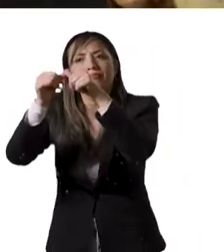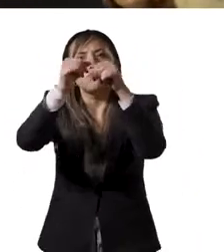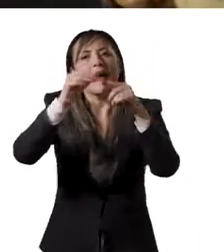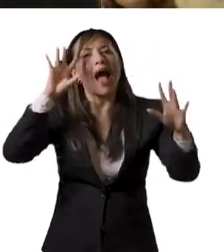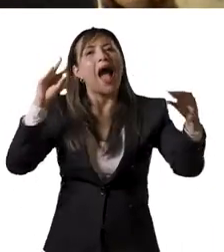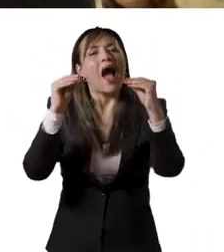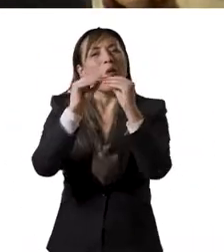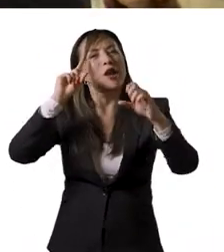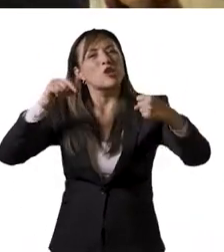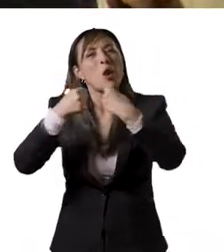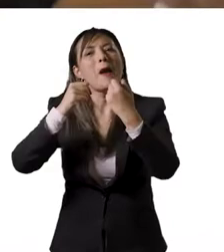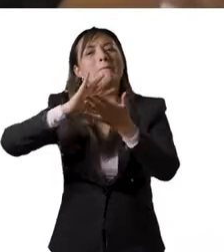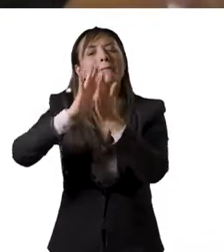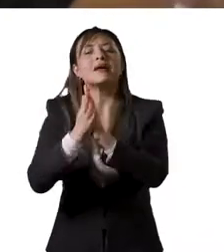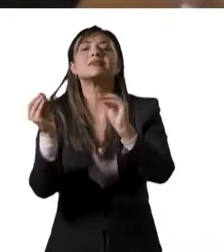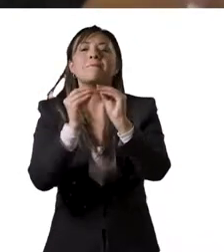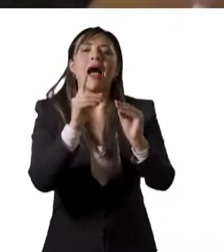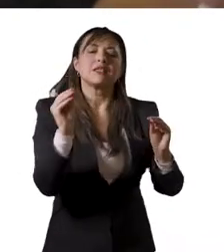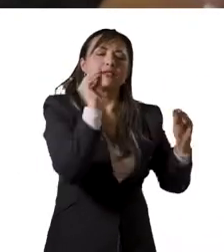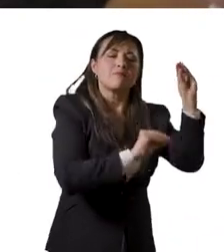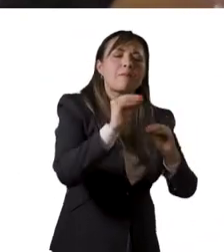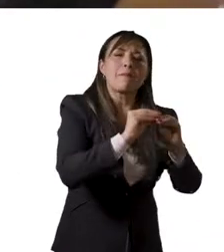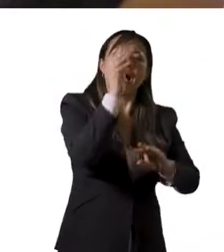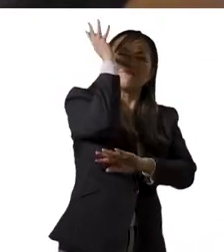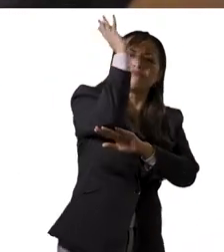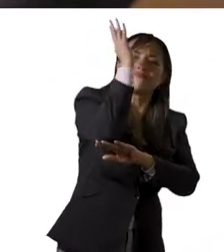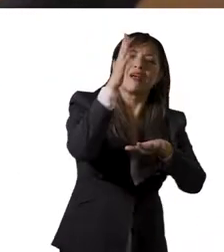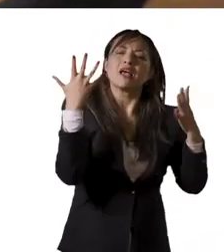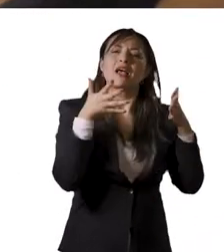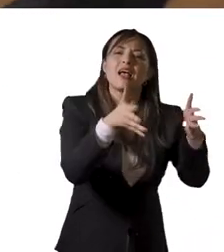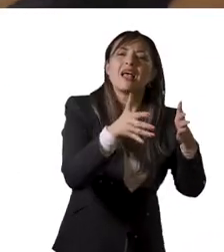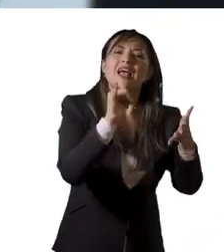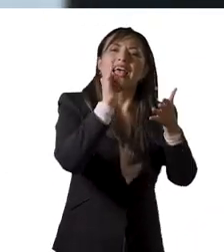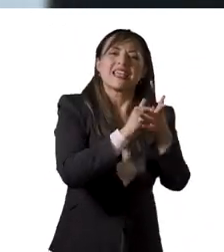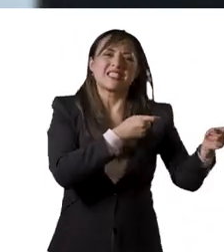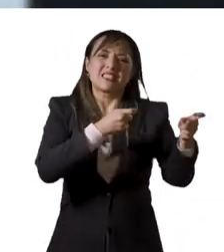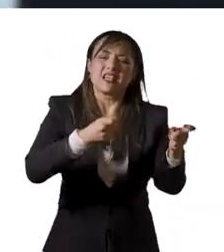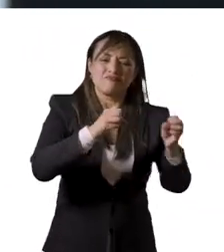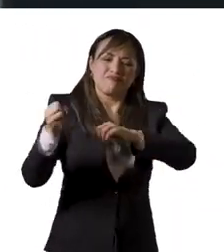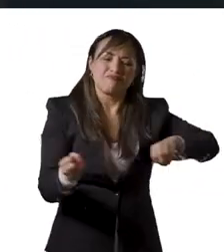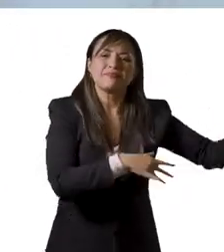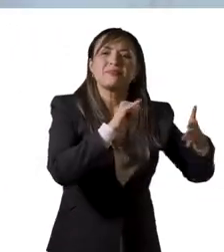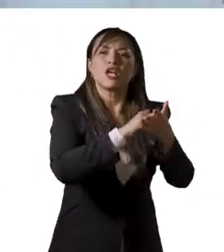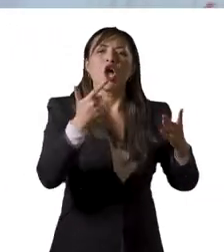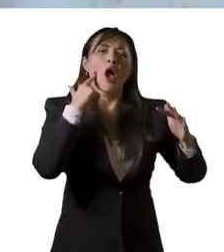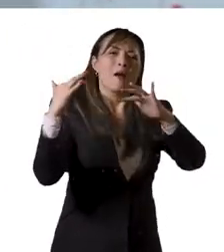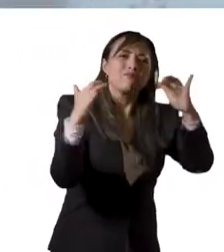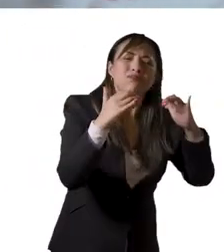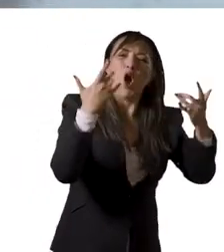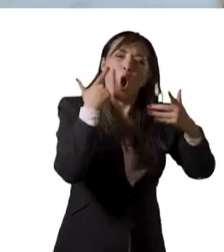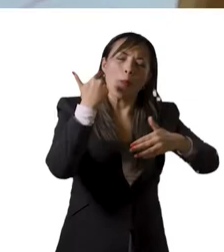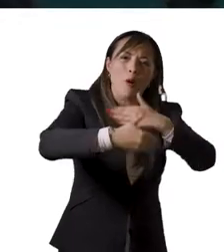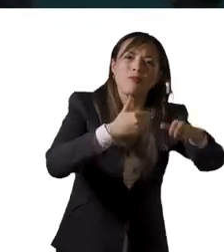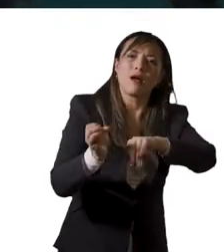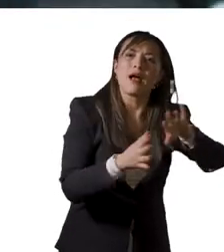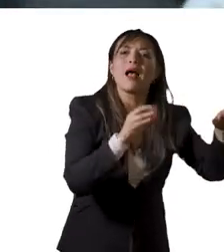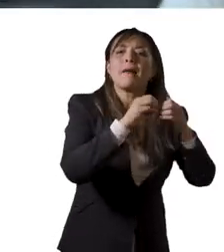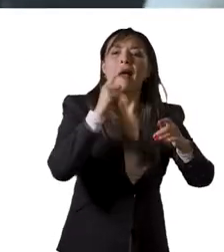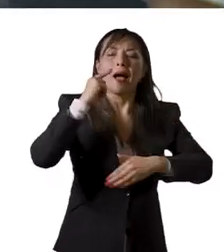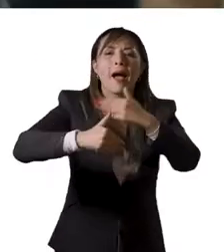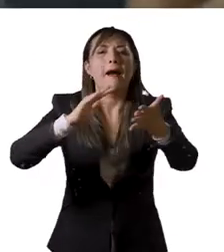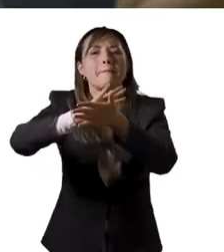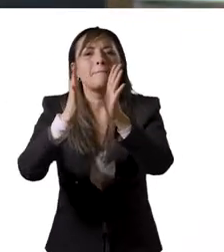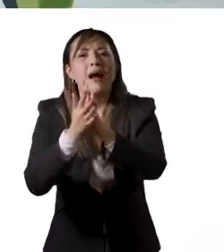implementación del Acuerdo de Paz. Se desarrollaron tres cátedras sobre conflicto armado, desaparición forzada, construcción de paz y justicia